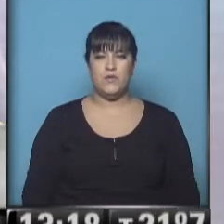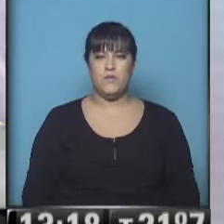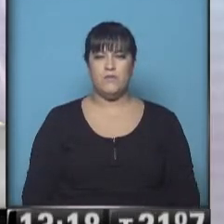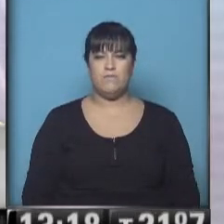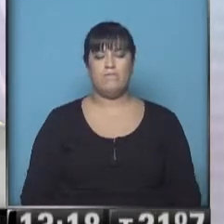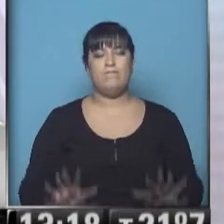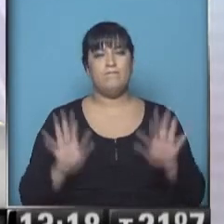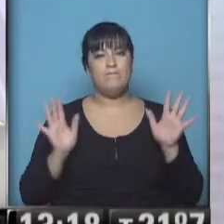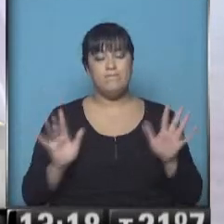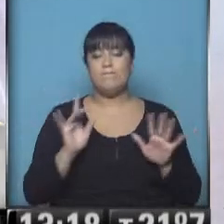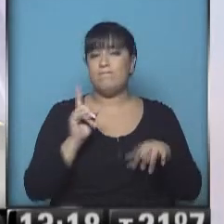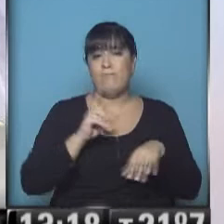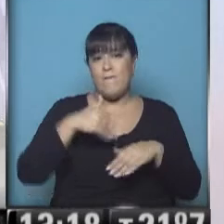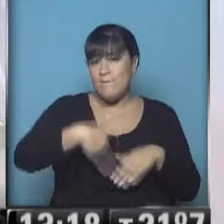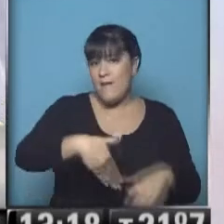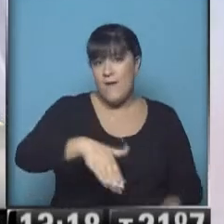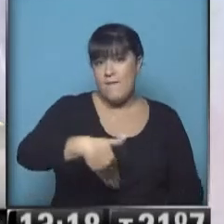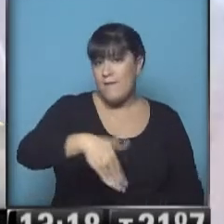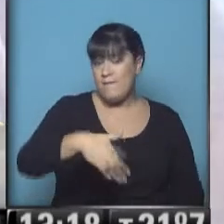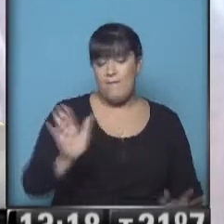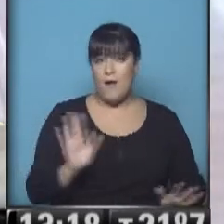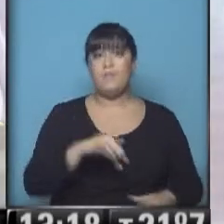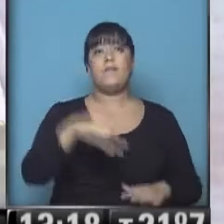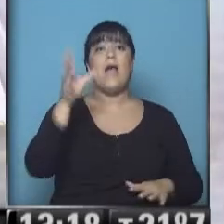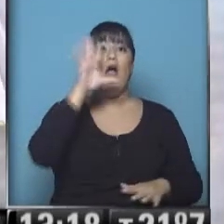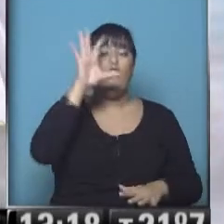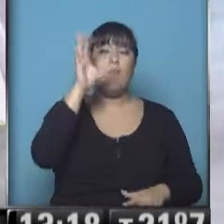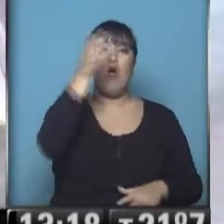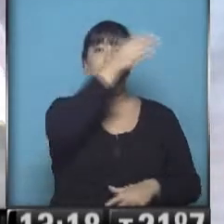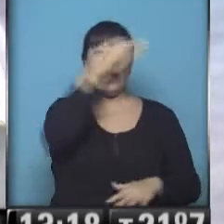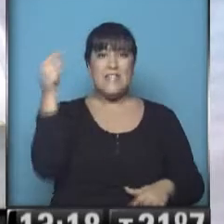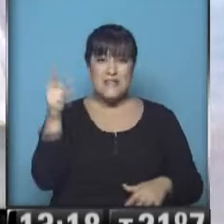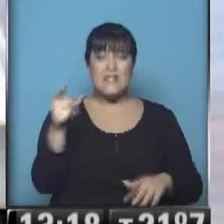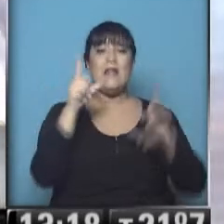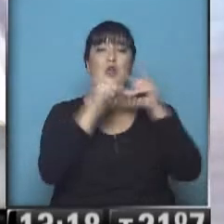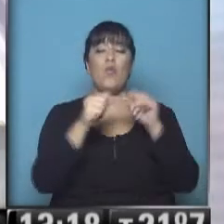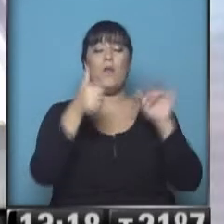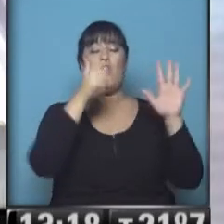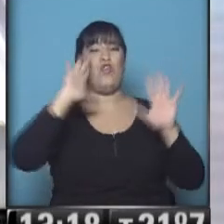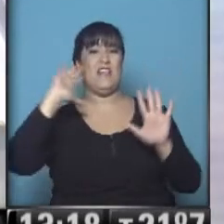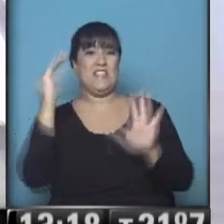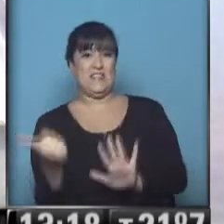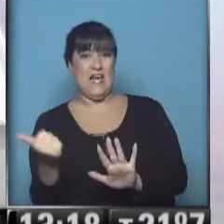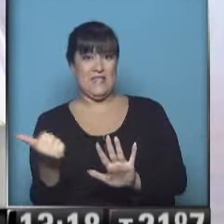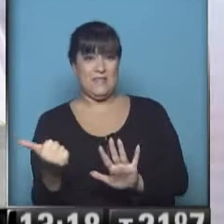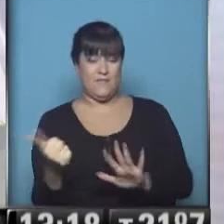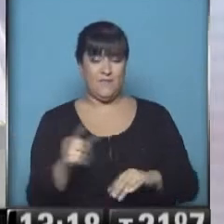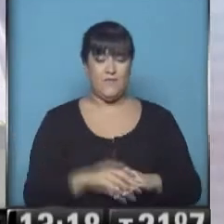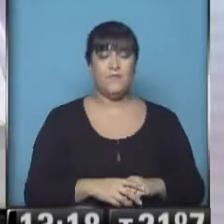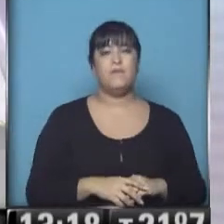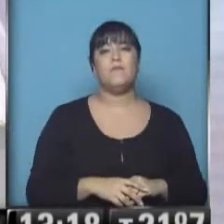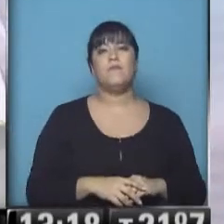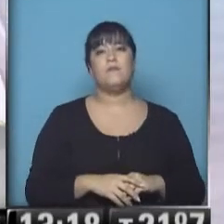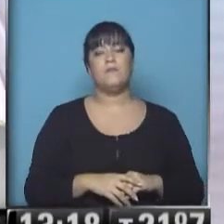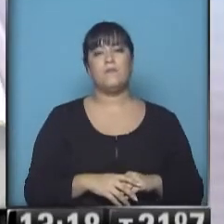Bueno, en minutos nada más. Recordemos que la Presidenta de la Nación es la número 16. Hablar, no